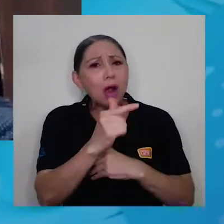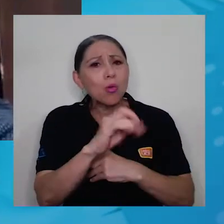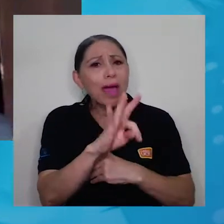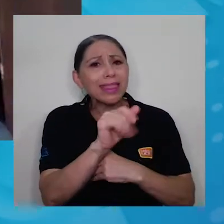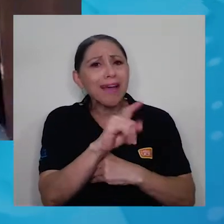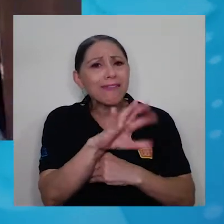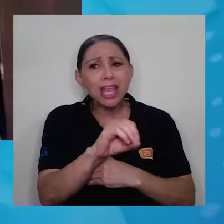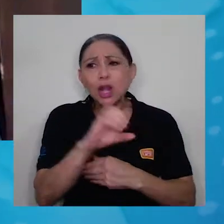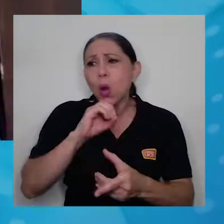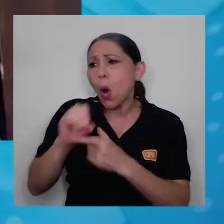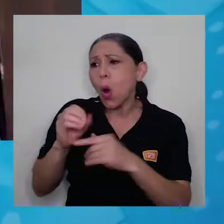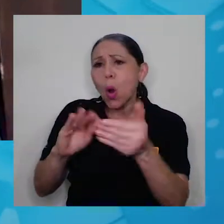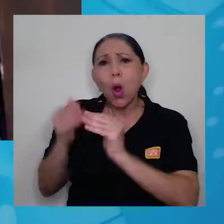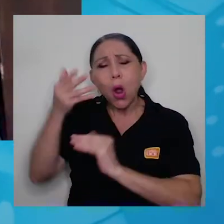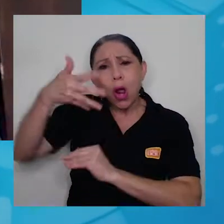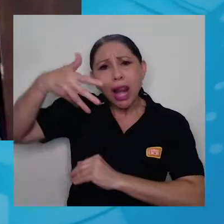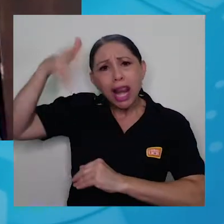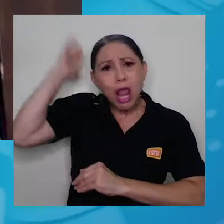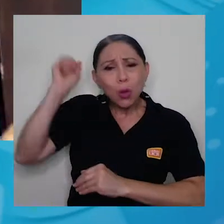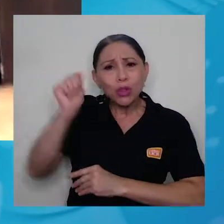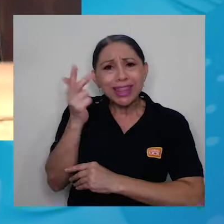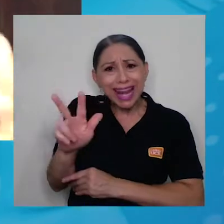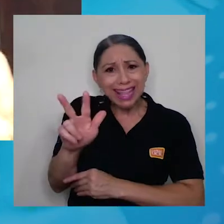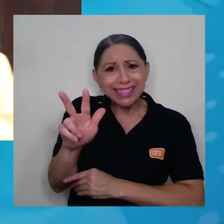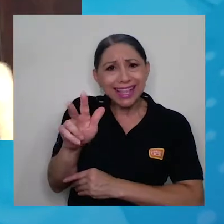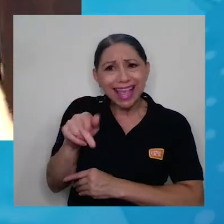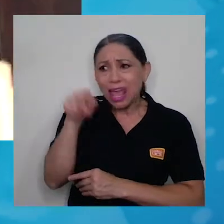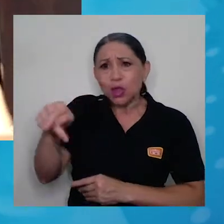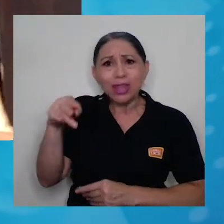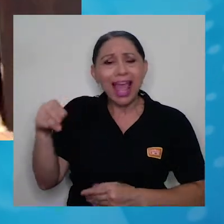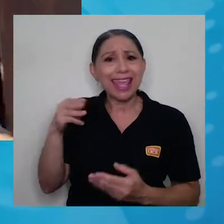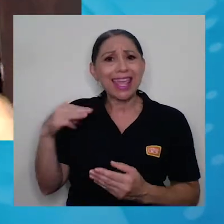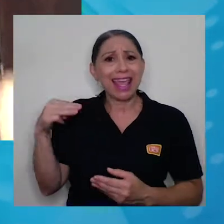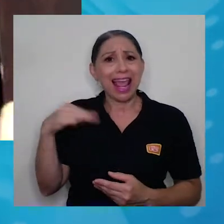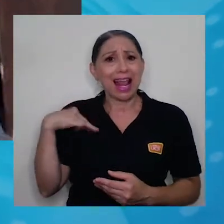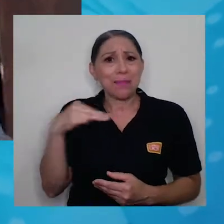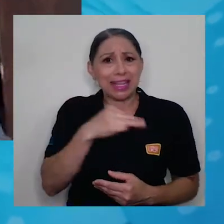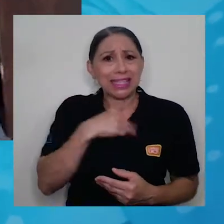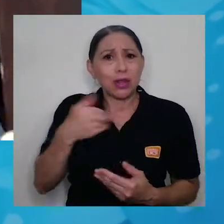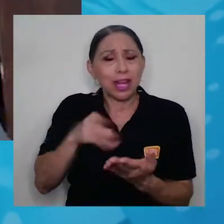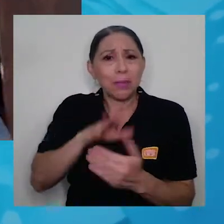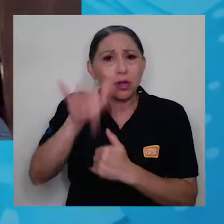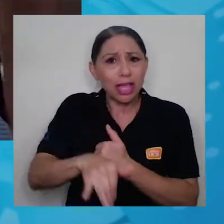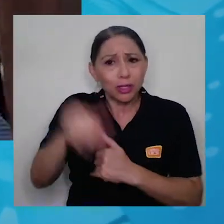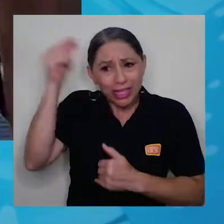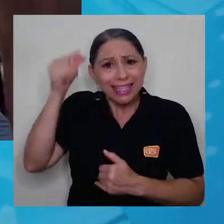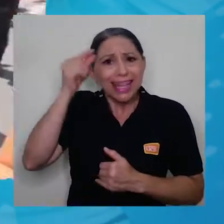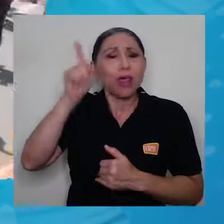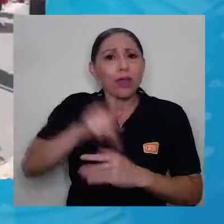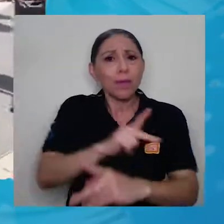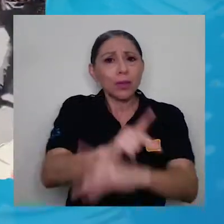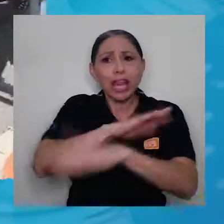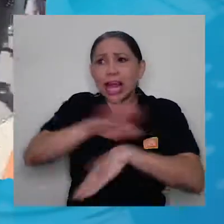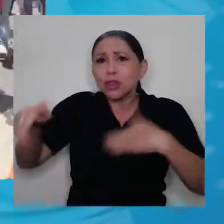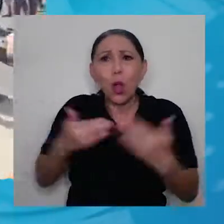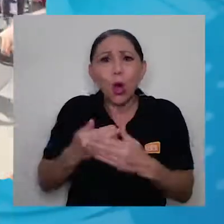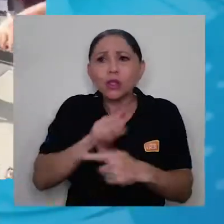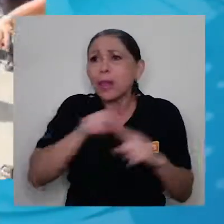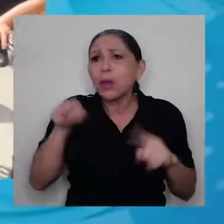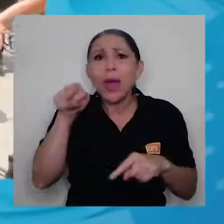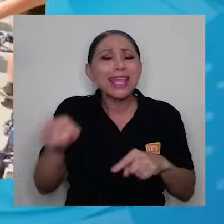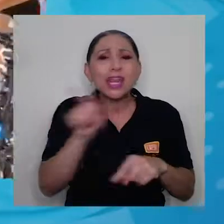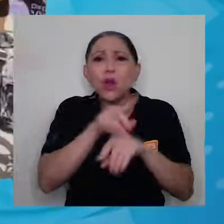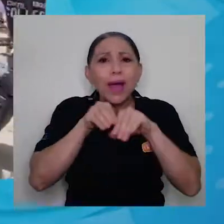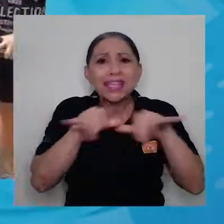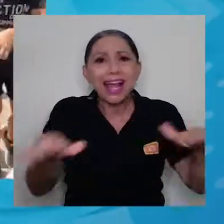13, en donde esos proyectos del Ministerio como Estado que tiene que cobijar a toda la población no les va a llegar. Luego de la